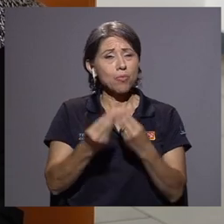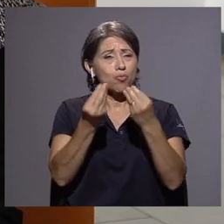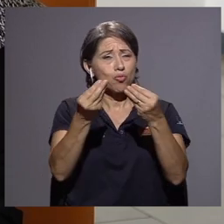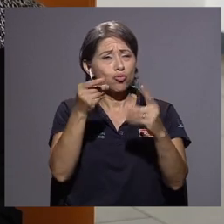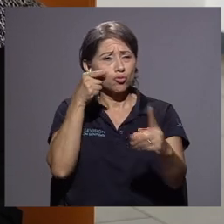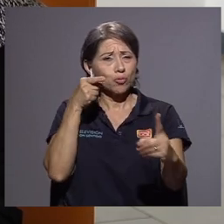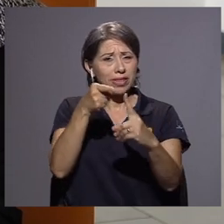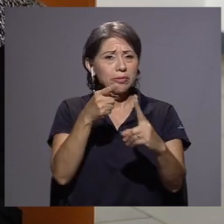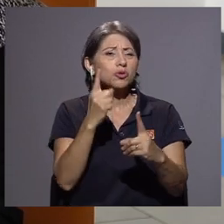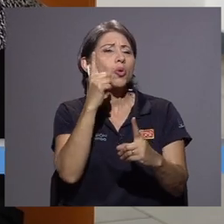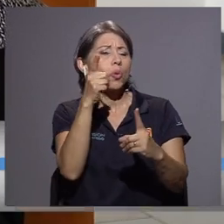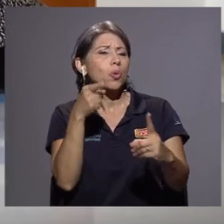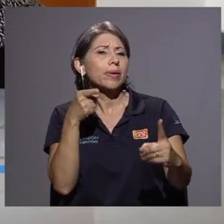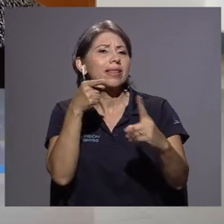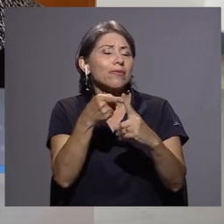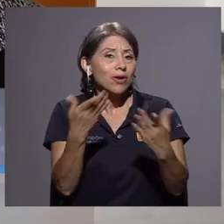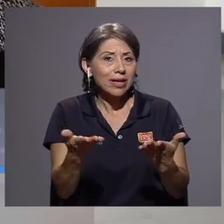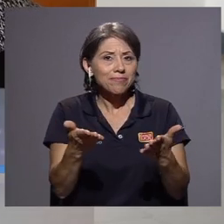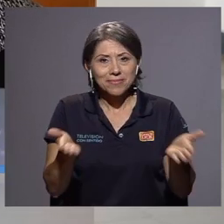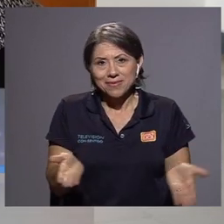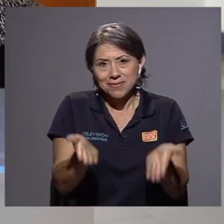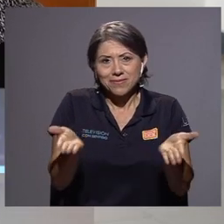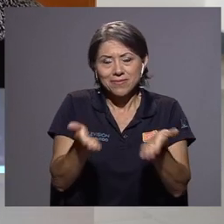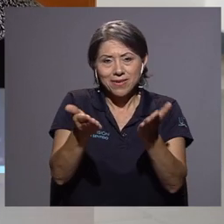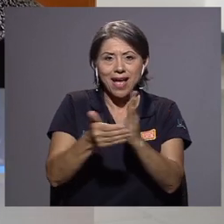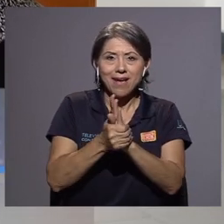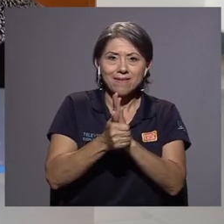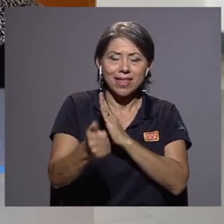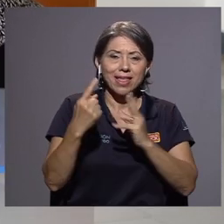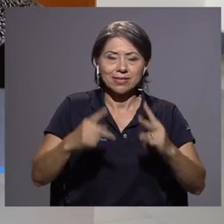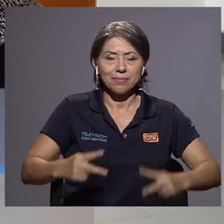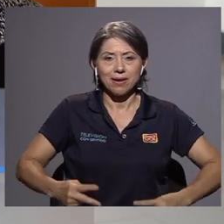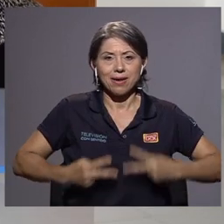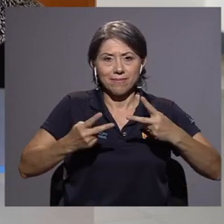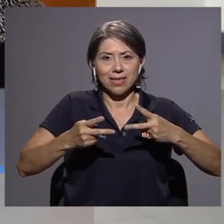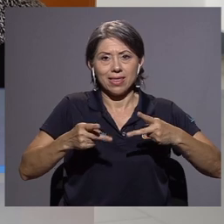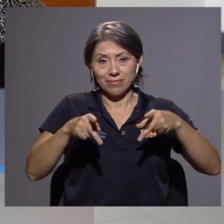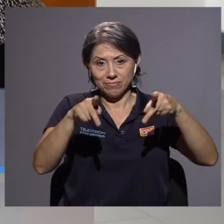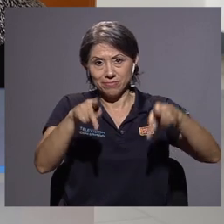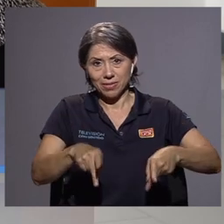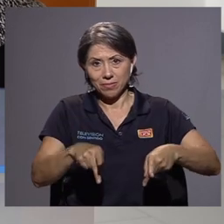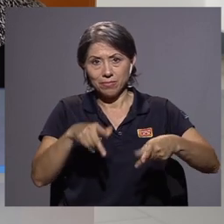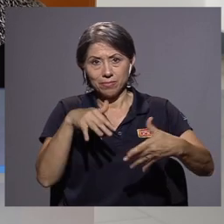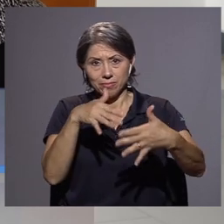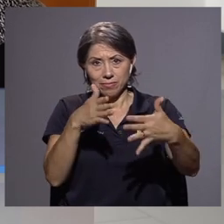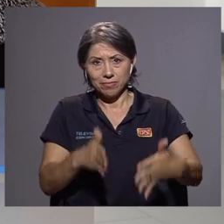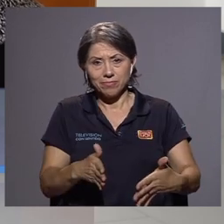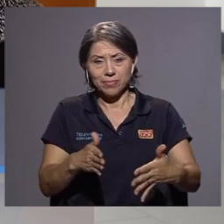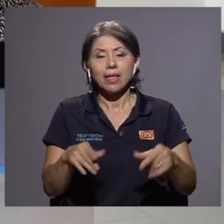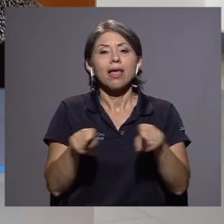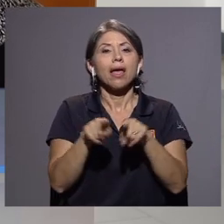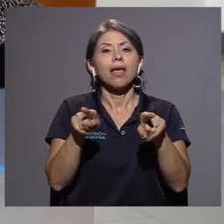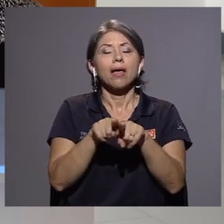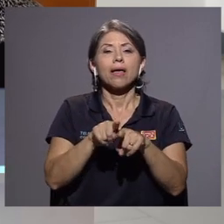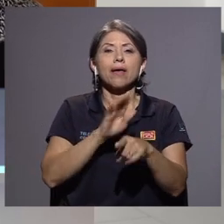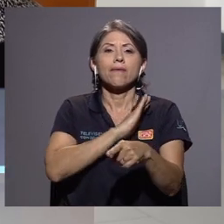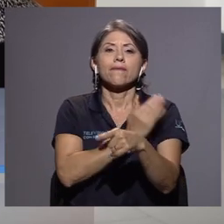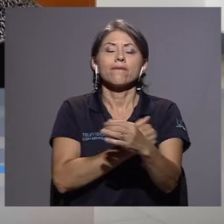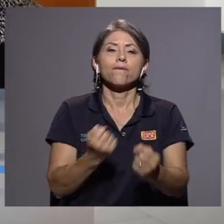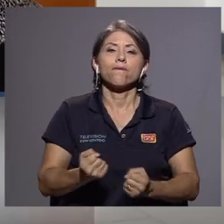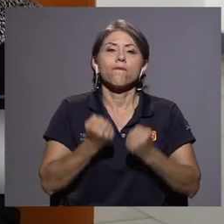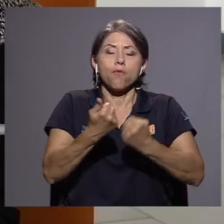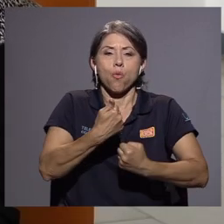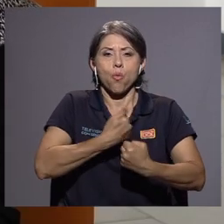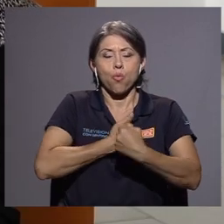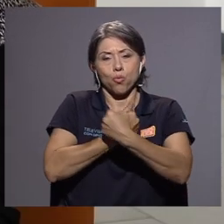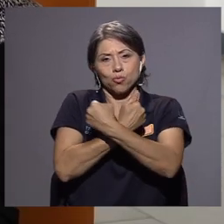es facilitar el desarrollo en habilidades para la vida de la población residente y además fortalecer la